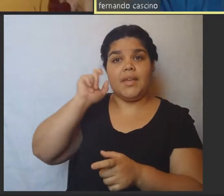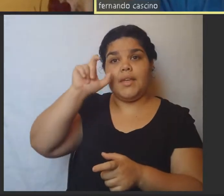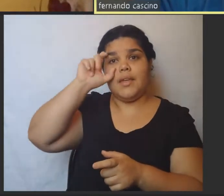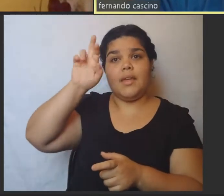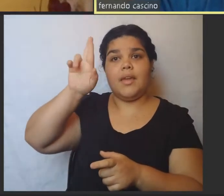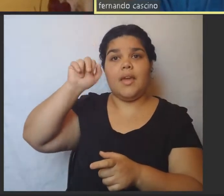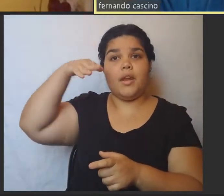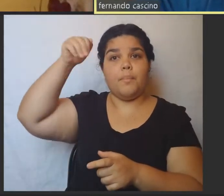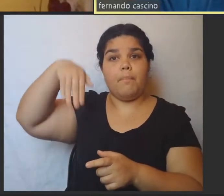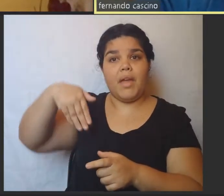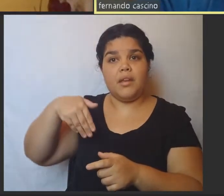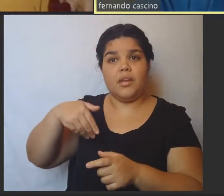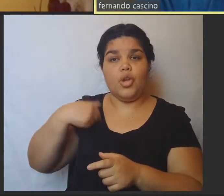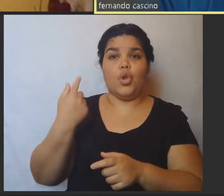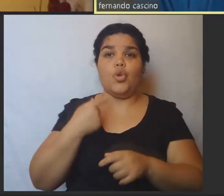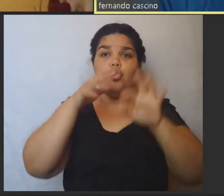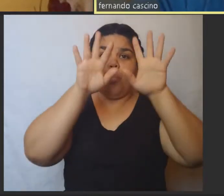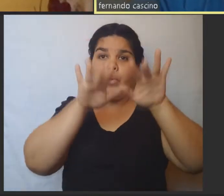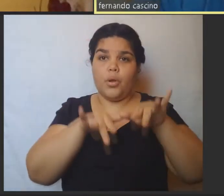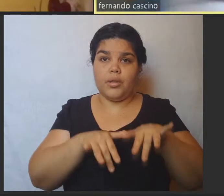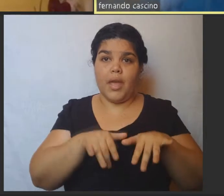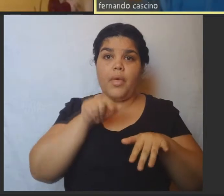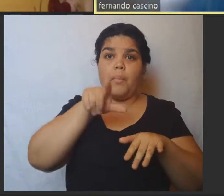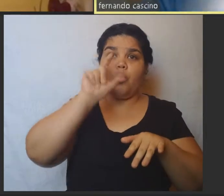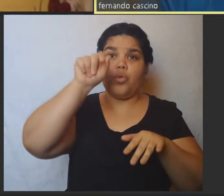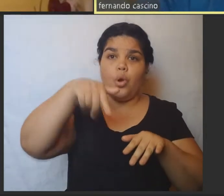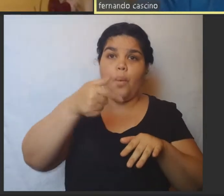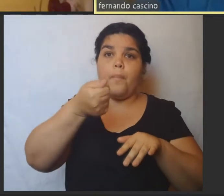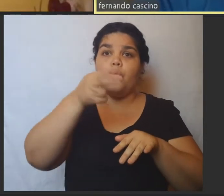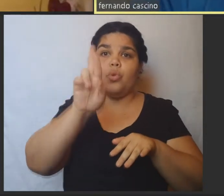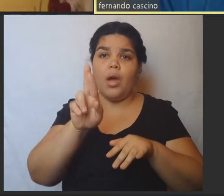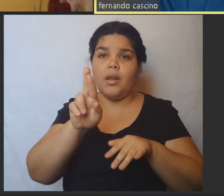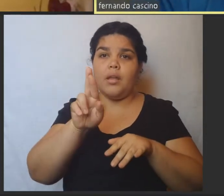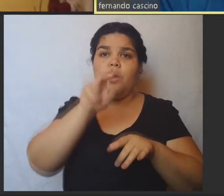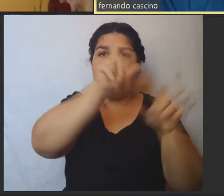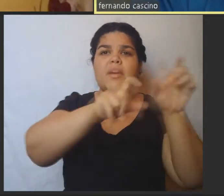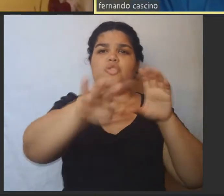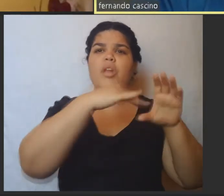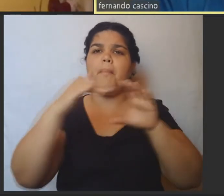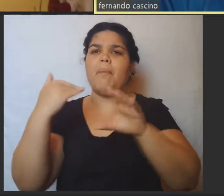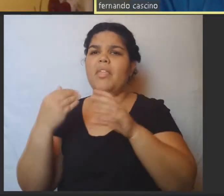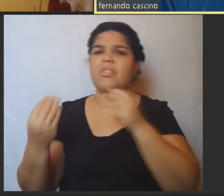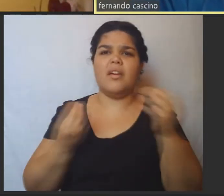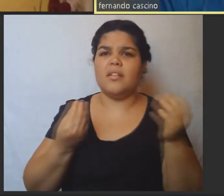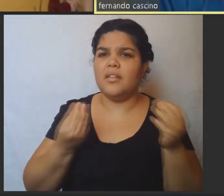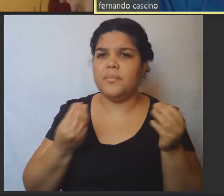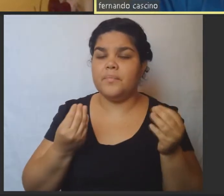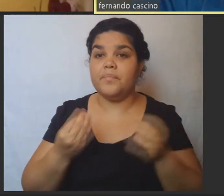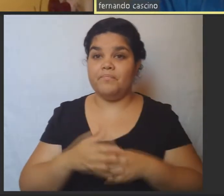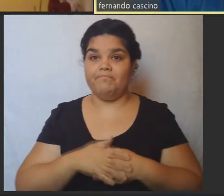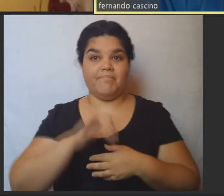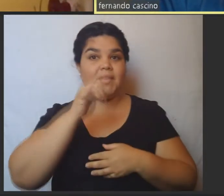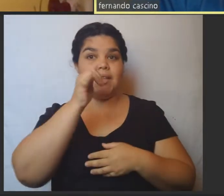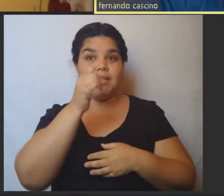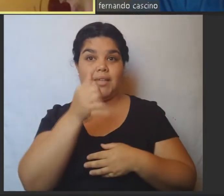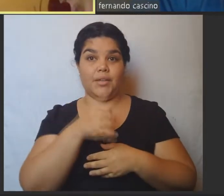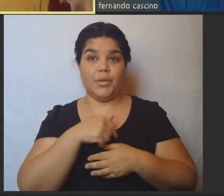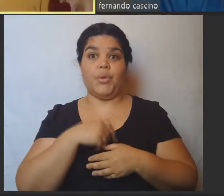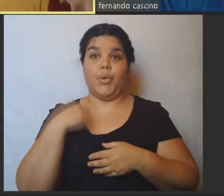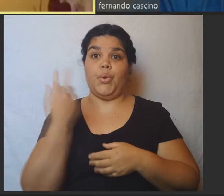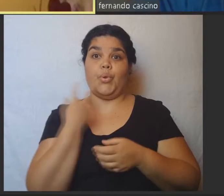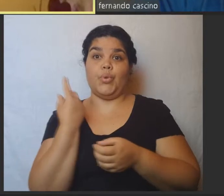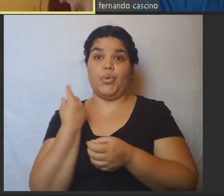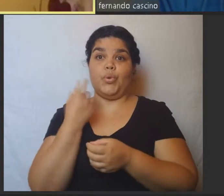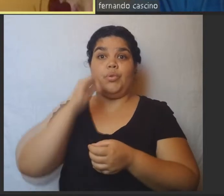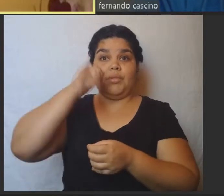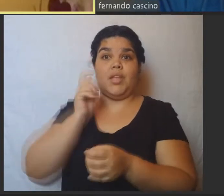hacer desde portada.com.ar la gente tiene que mandar algo para que nosotros podamos subirlo Sí, así es, hemos